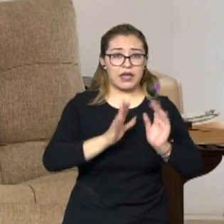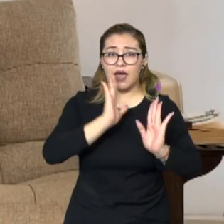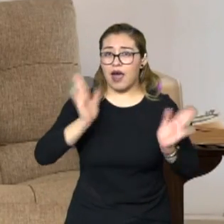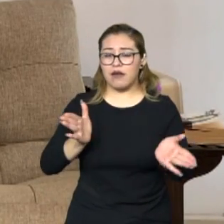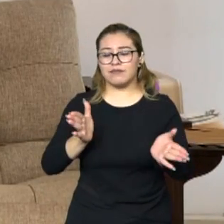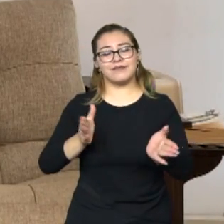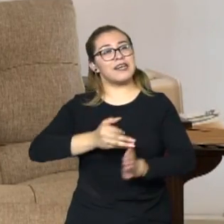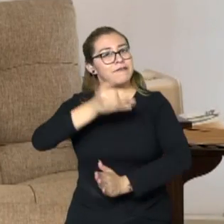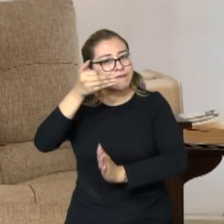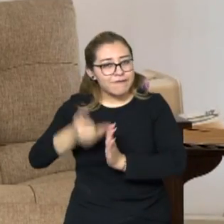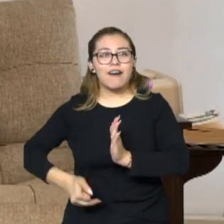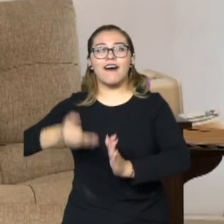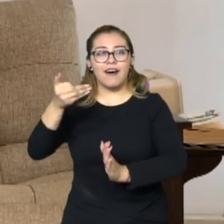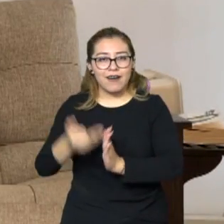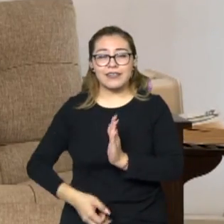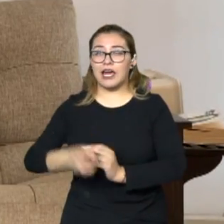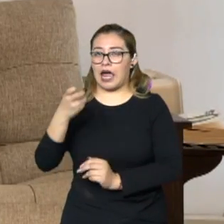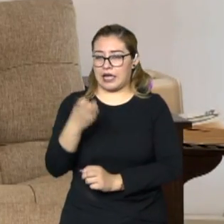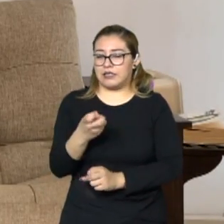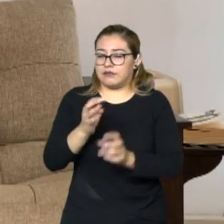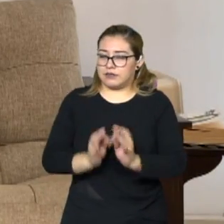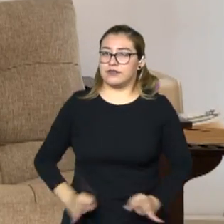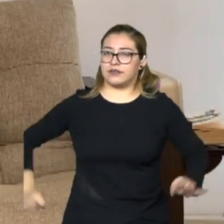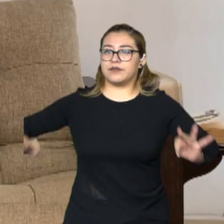Desafortunadamente es la excepción.